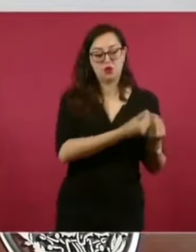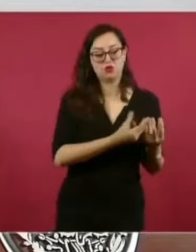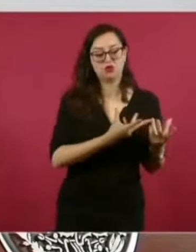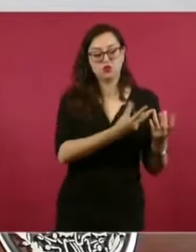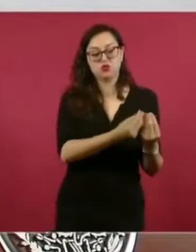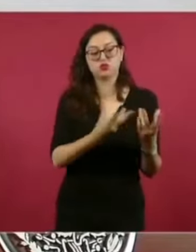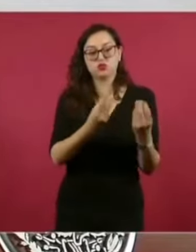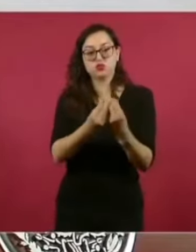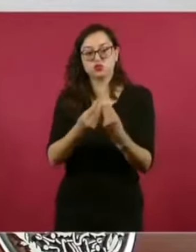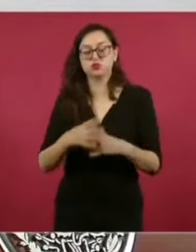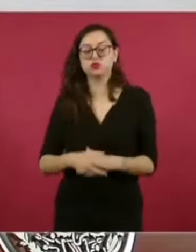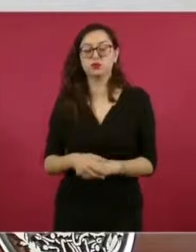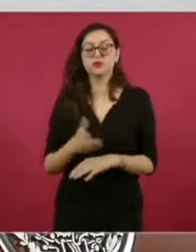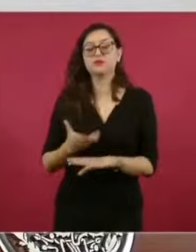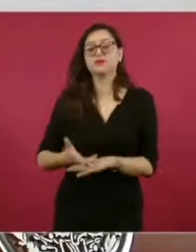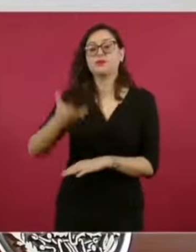Salinas,